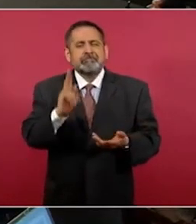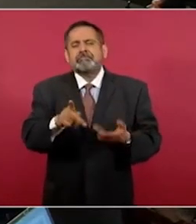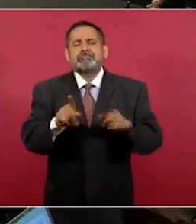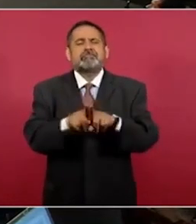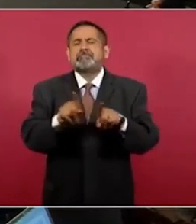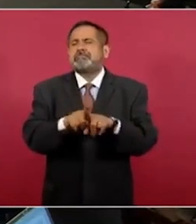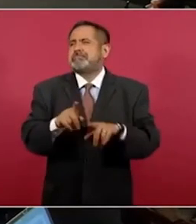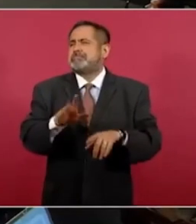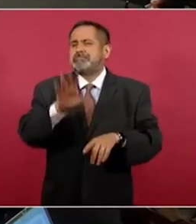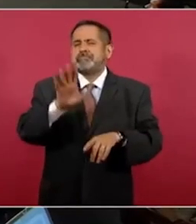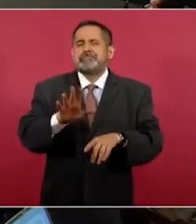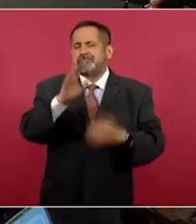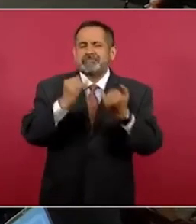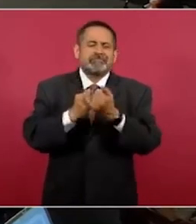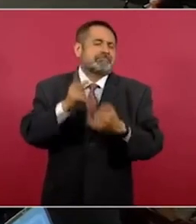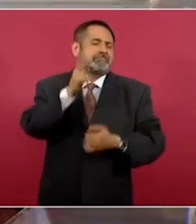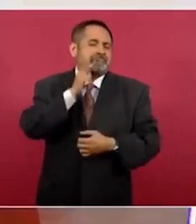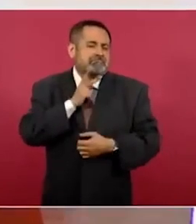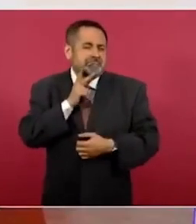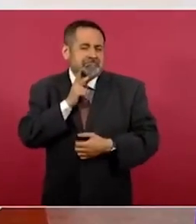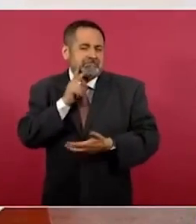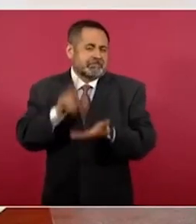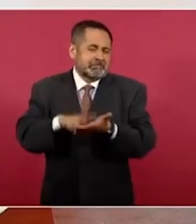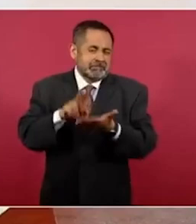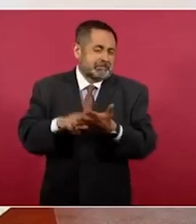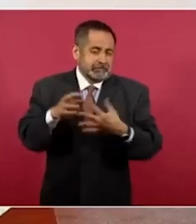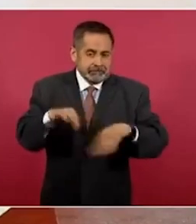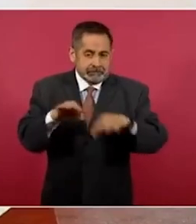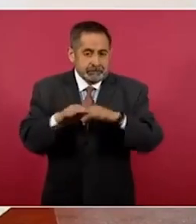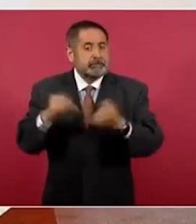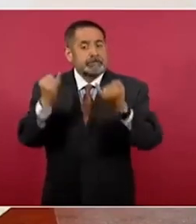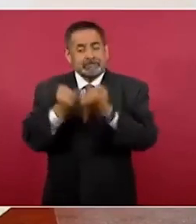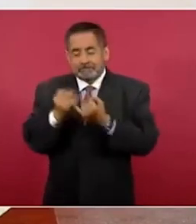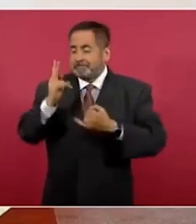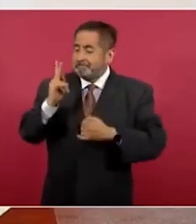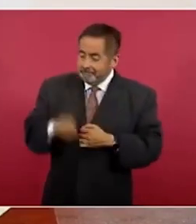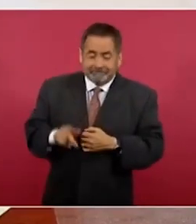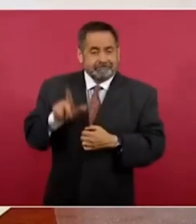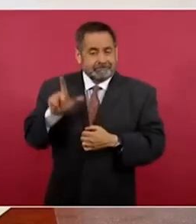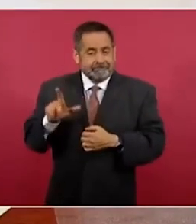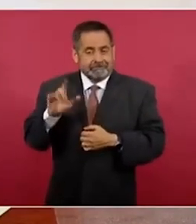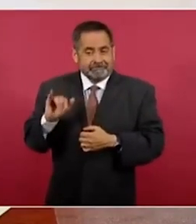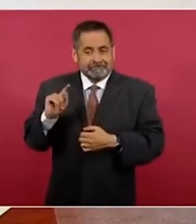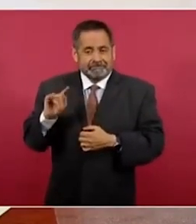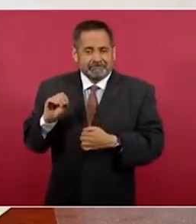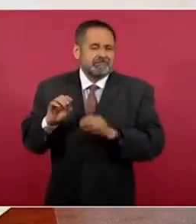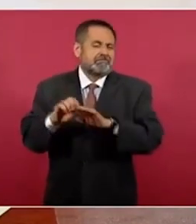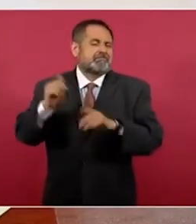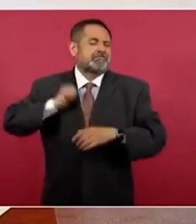tener el petróleo o antes el oro,